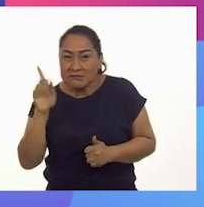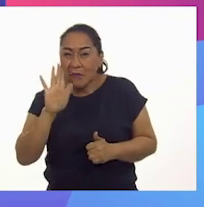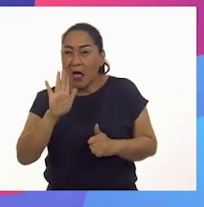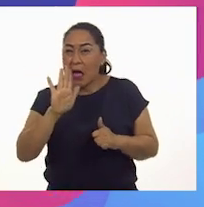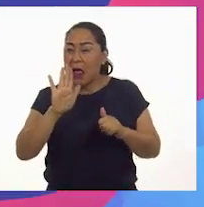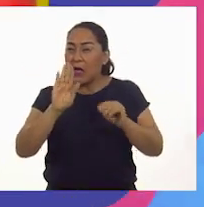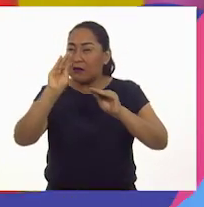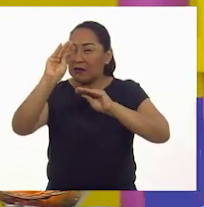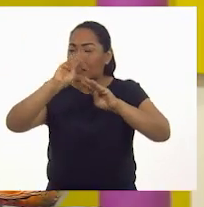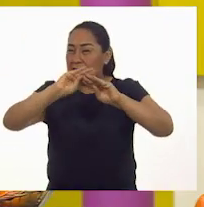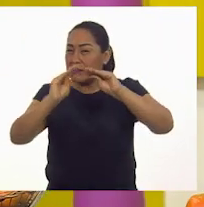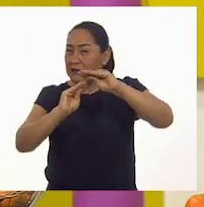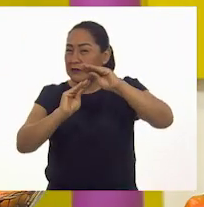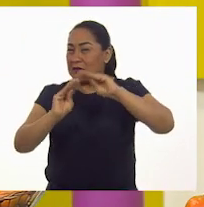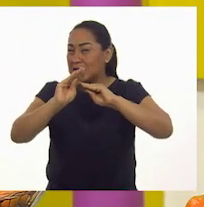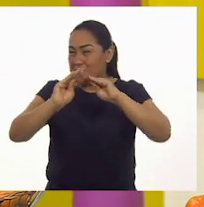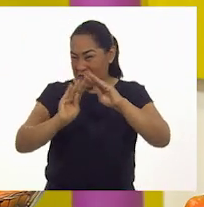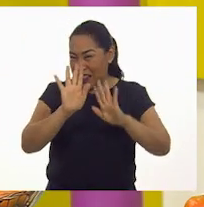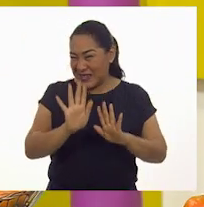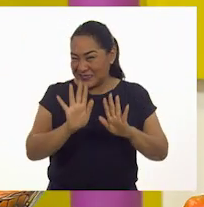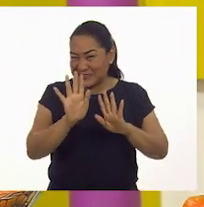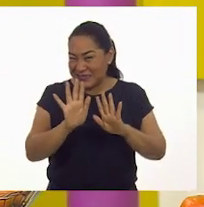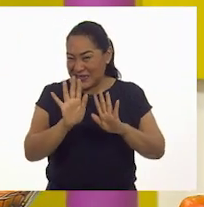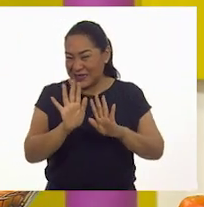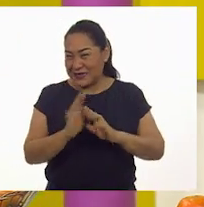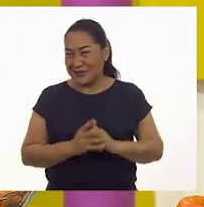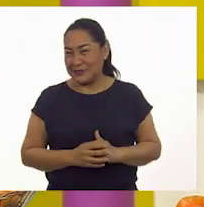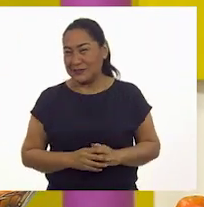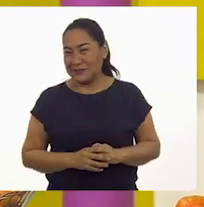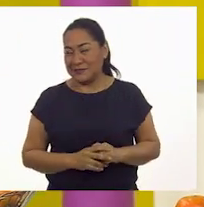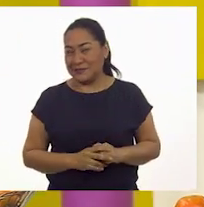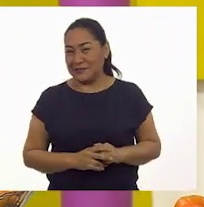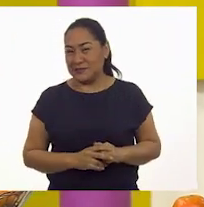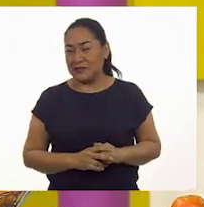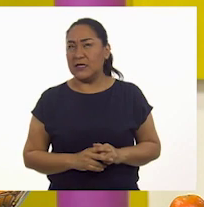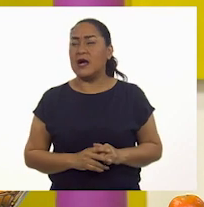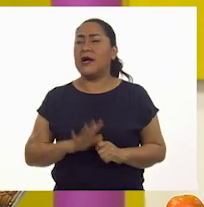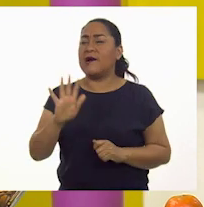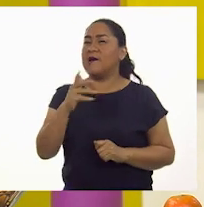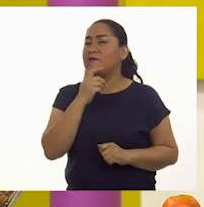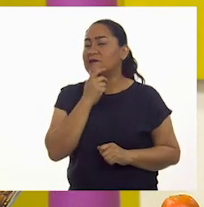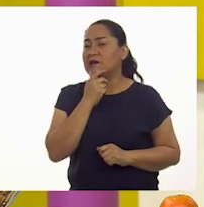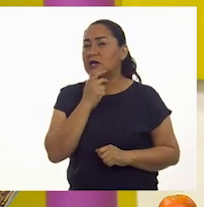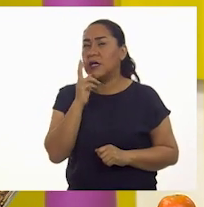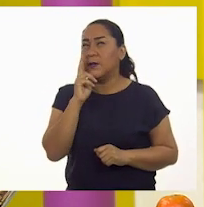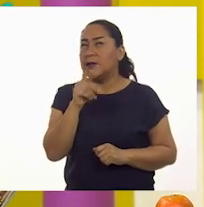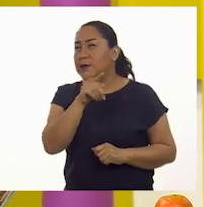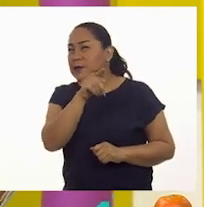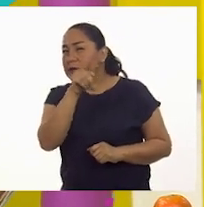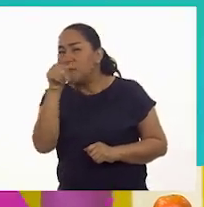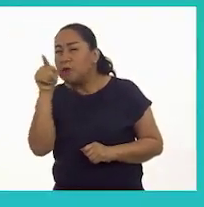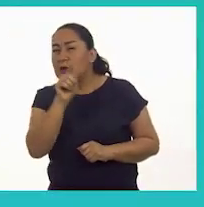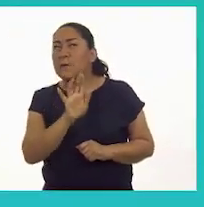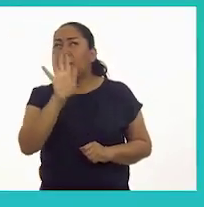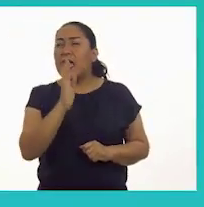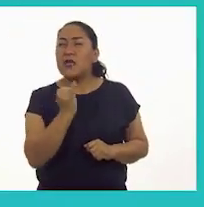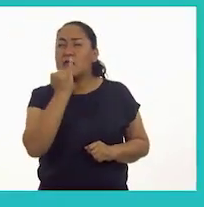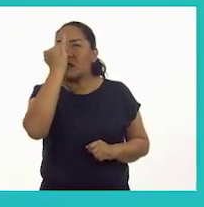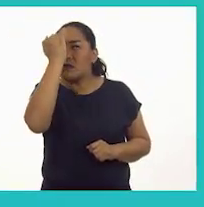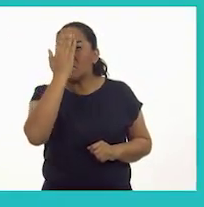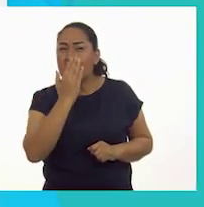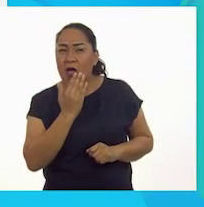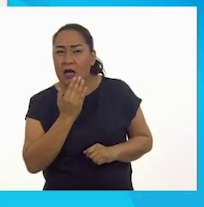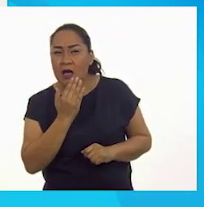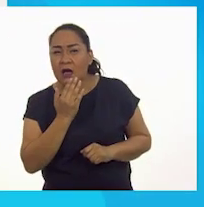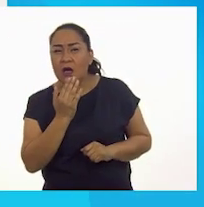A ver... ¡Ay! Tal vez son como imágenes de un cuento muy